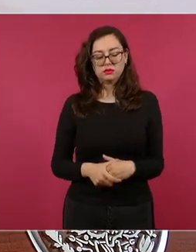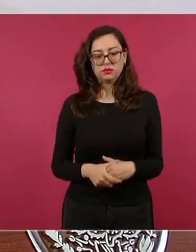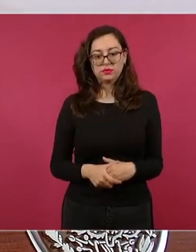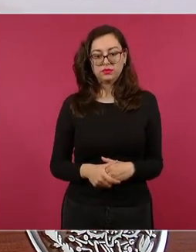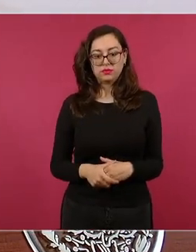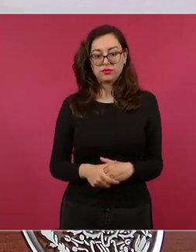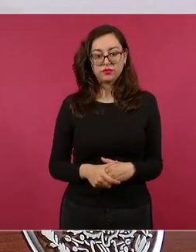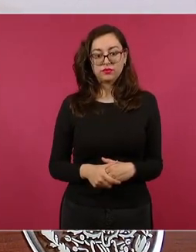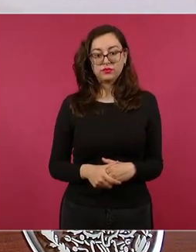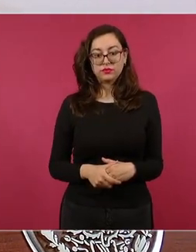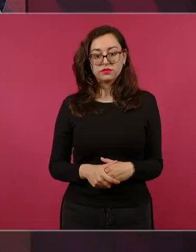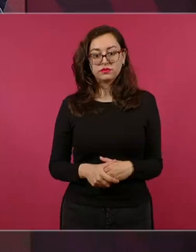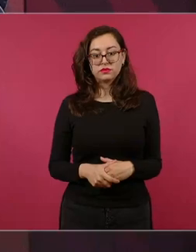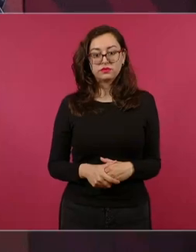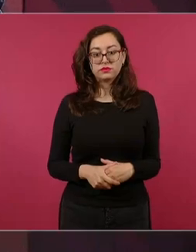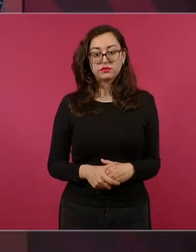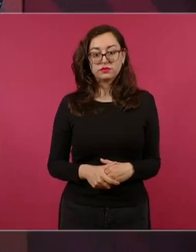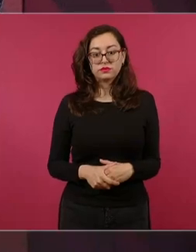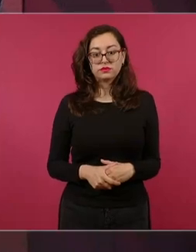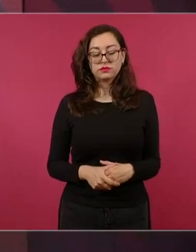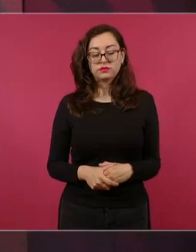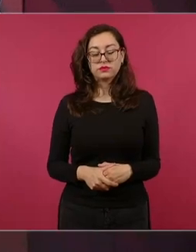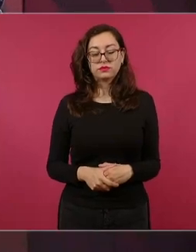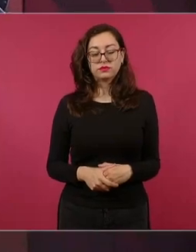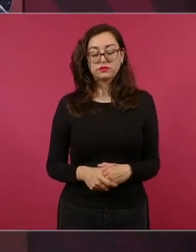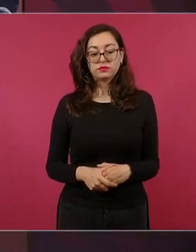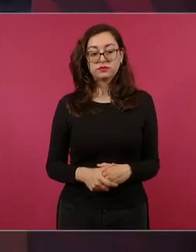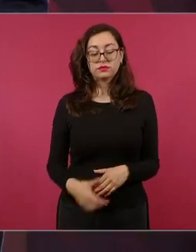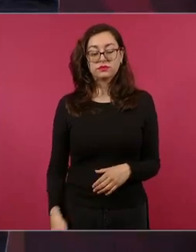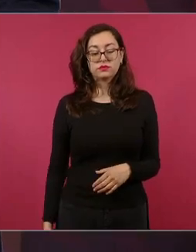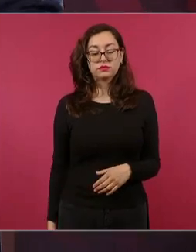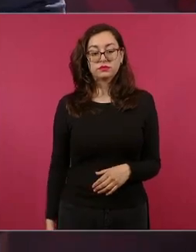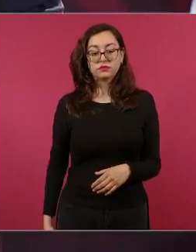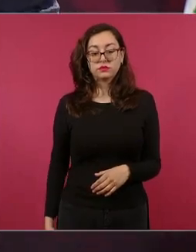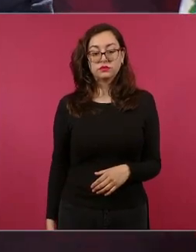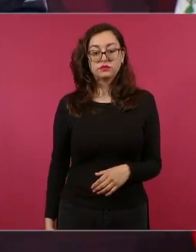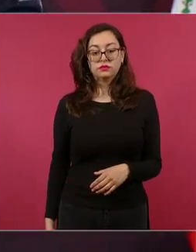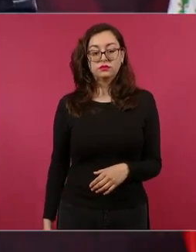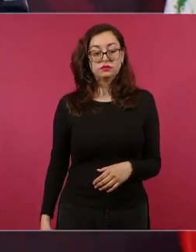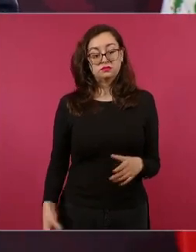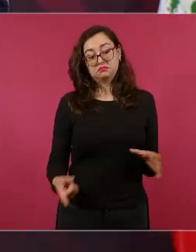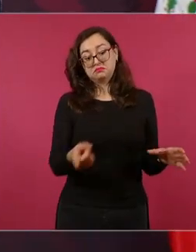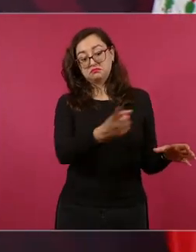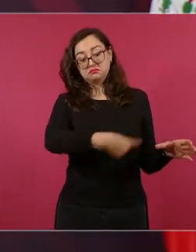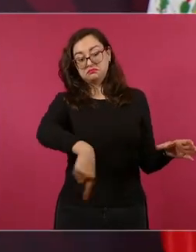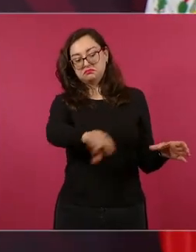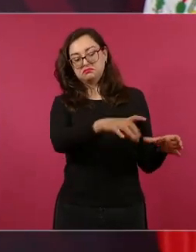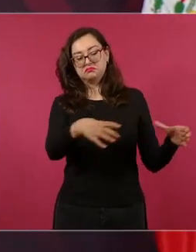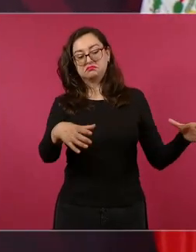por eso se equivocaron porque pensaban de que iban a regresar por sus fueros